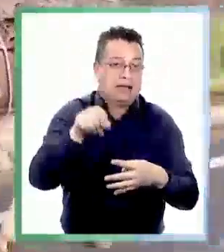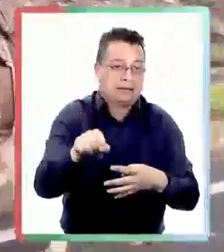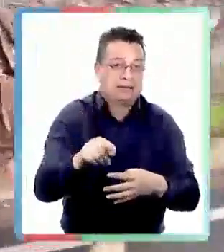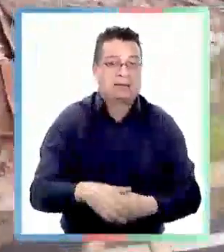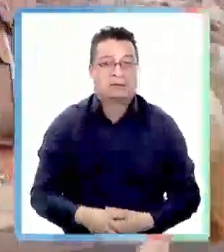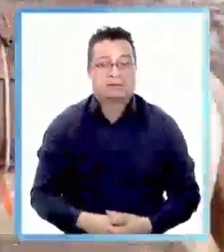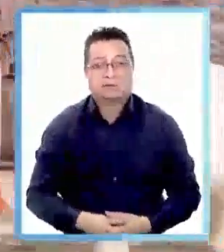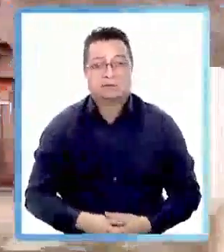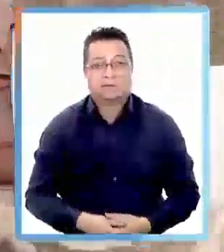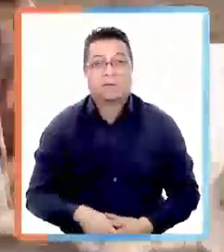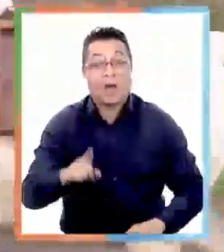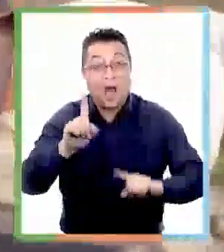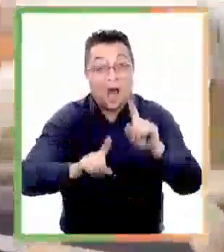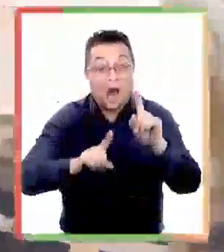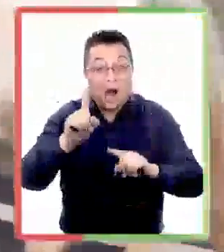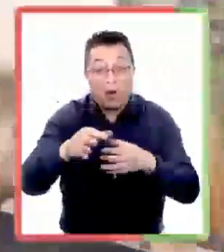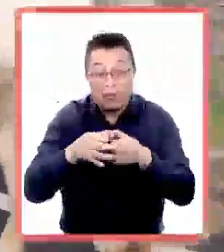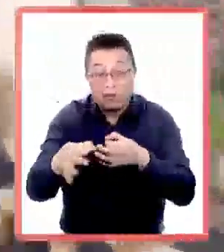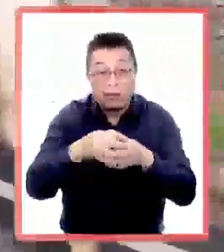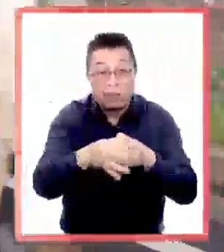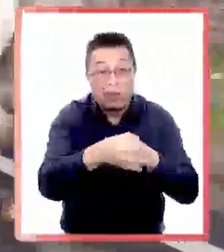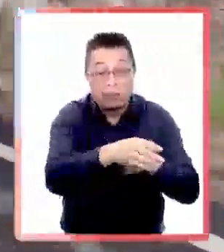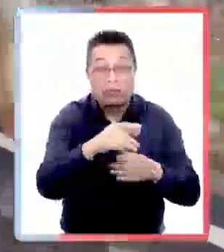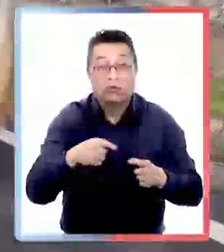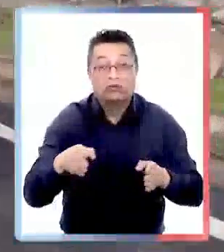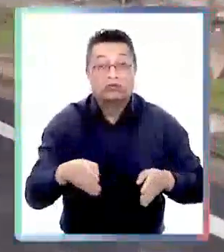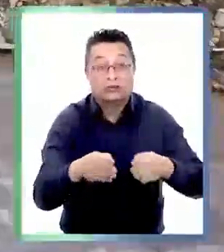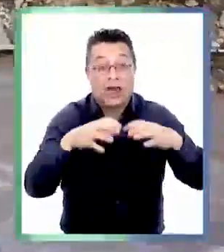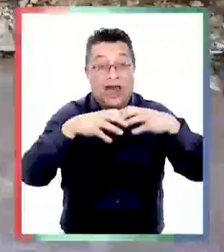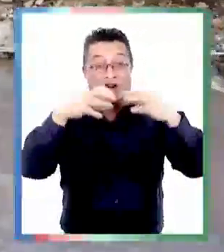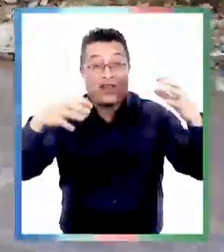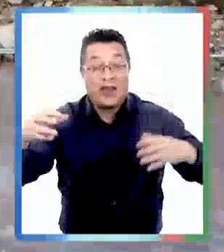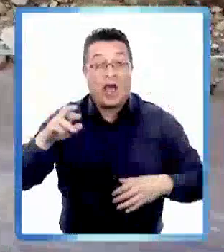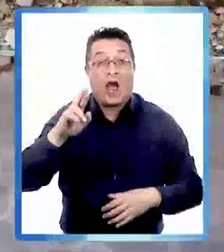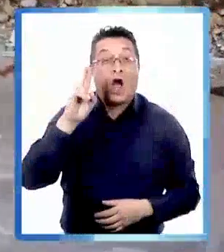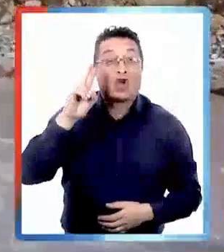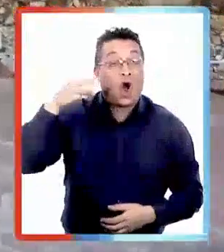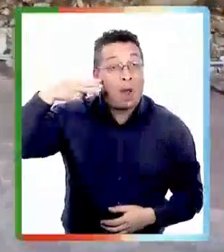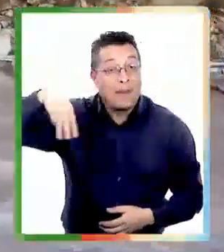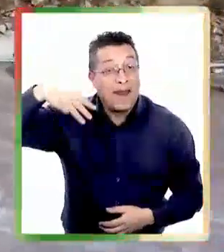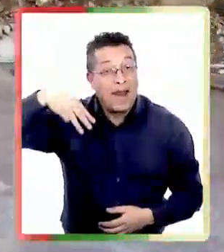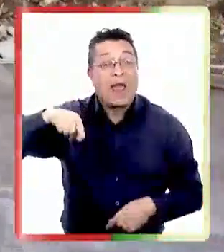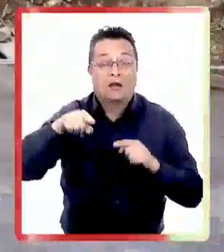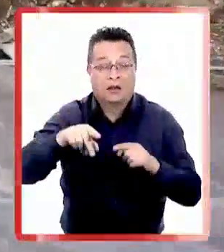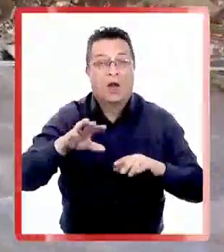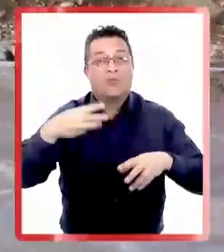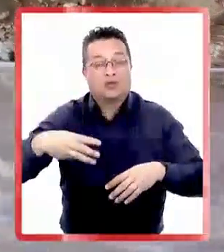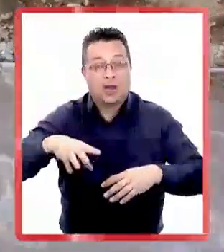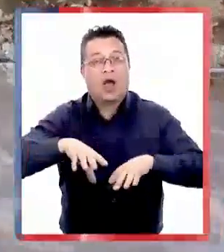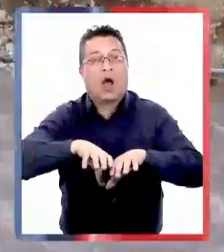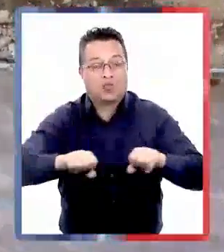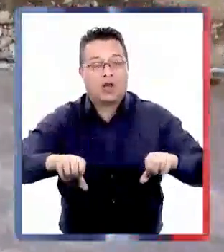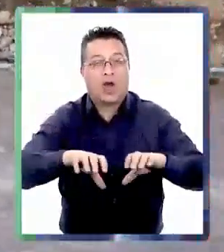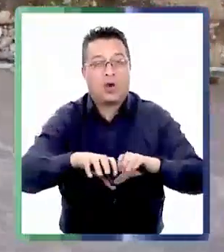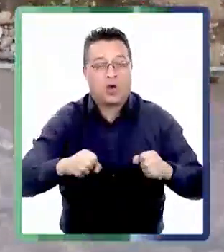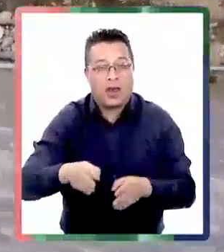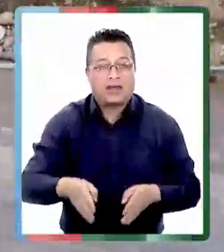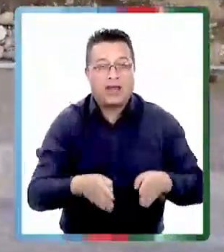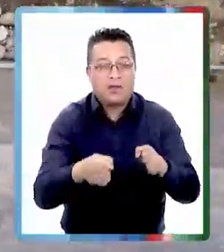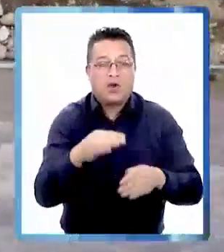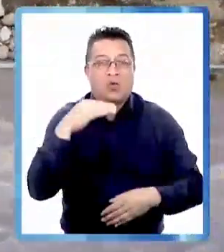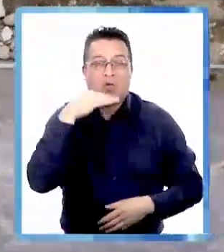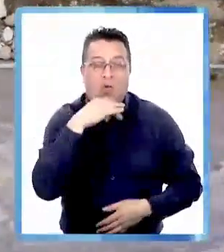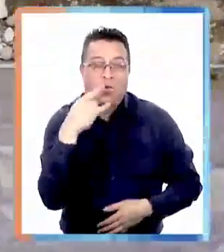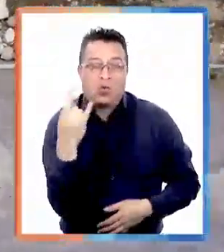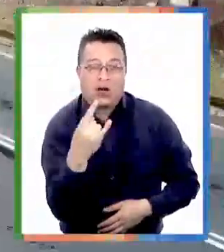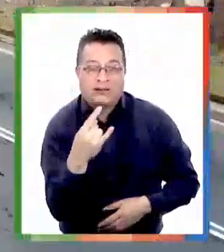algunos poblados intermedios de la ruta cordillerana de Romeral el municipio logró algunos acuerdos para realizar caminos de emergencia por interior de algunas